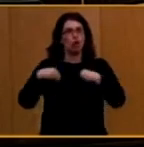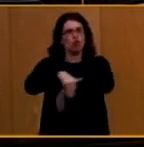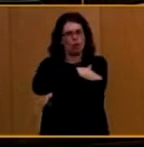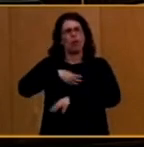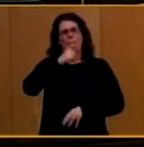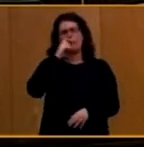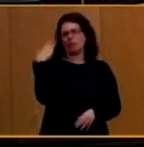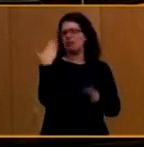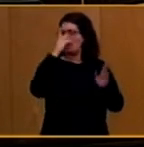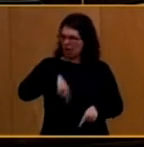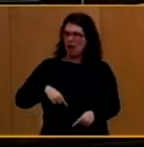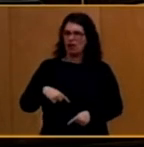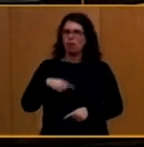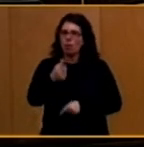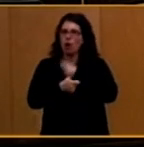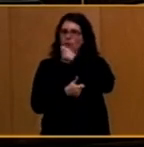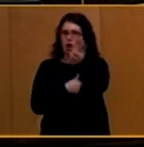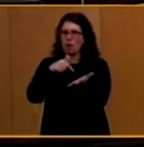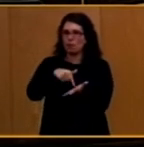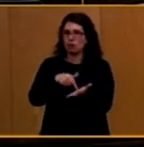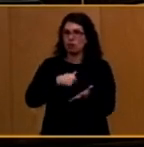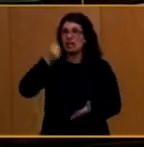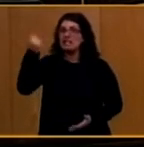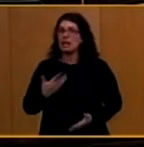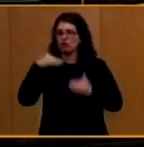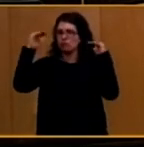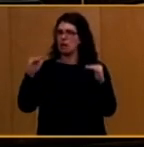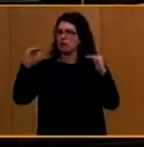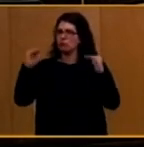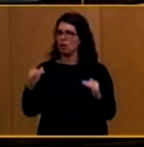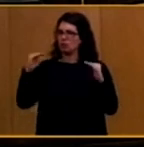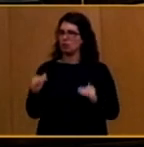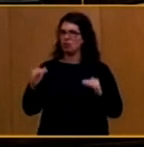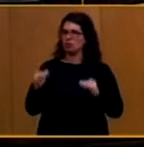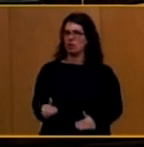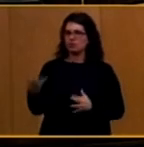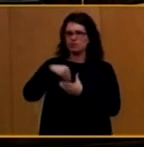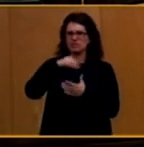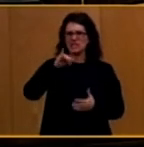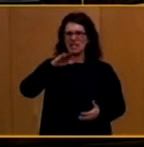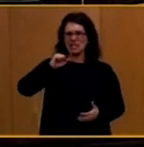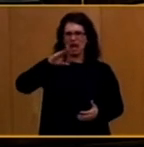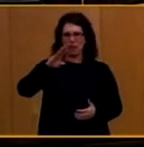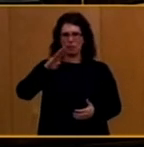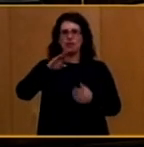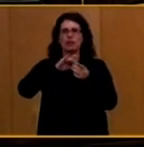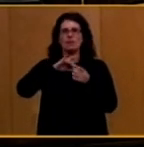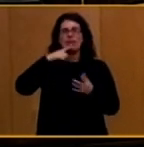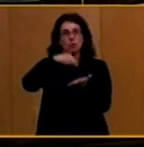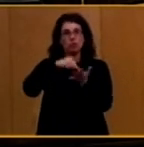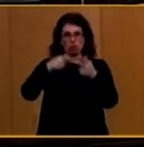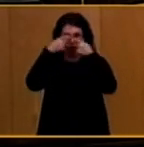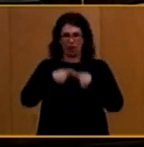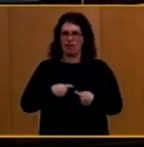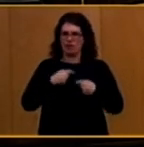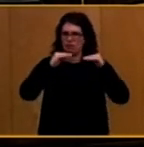ido bajando más los impuestos a los más ricos, incorporaron la SICAP, han bajado el impuesto de sociedades, han bonificado a las grandes